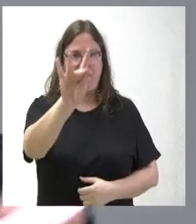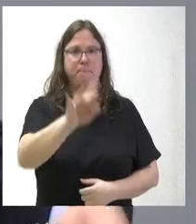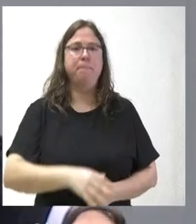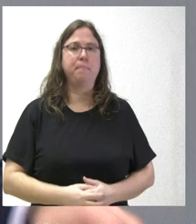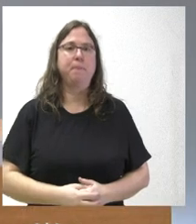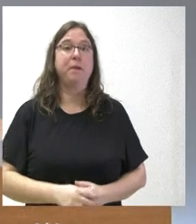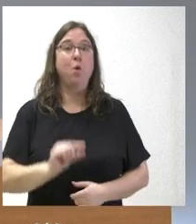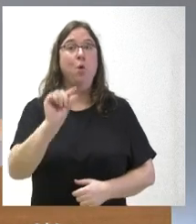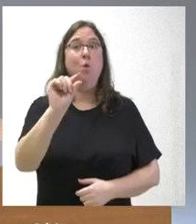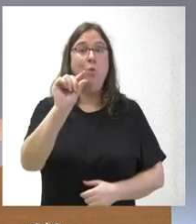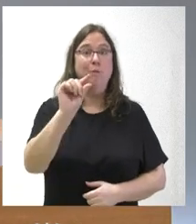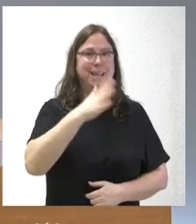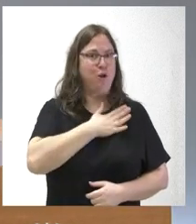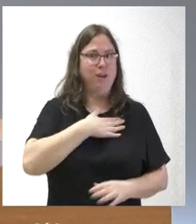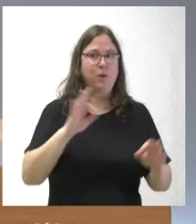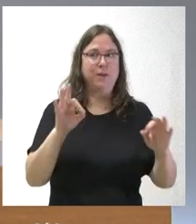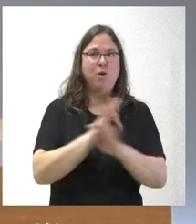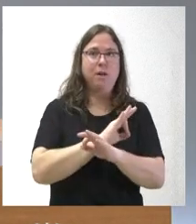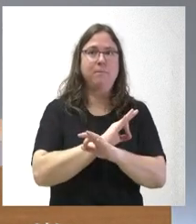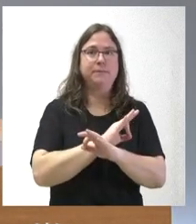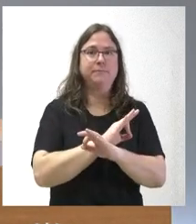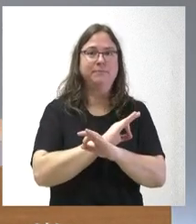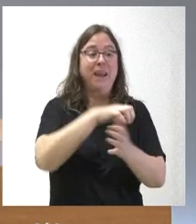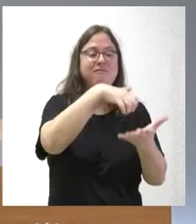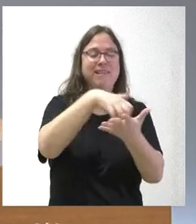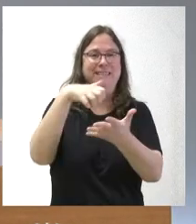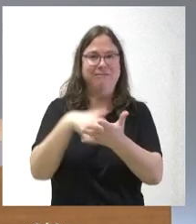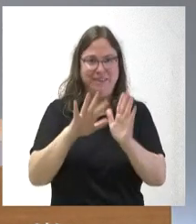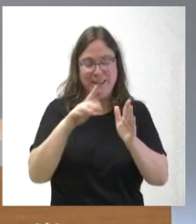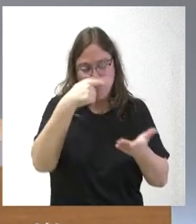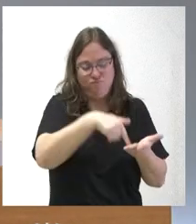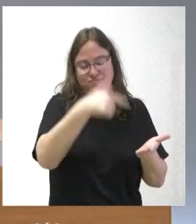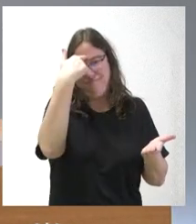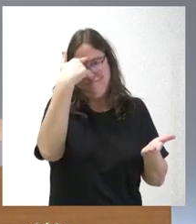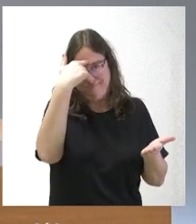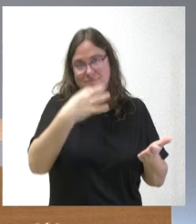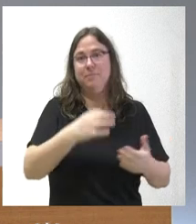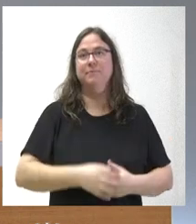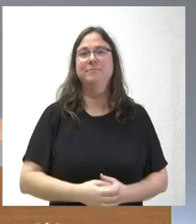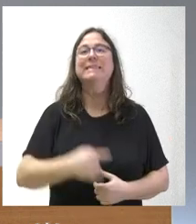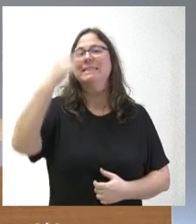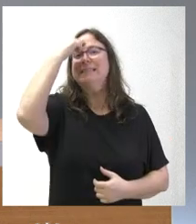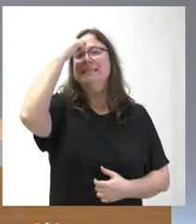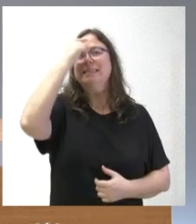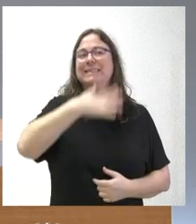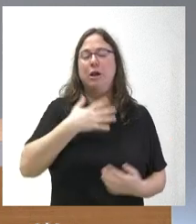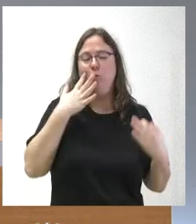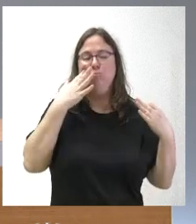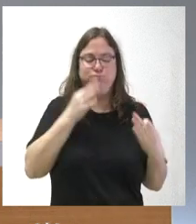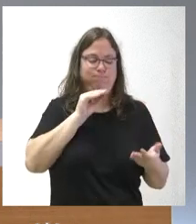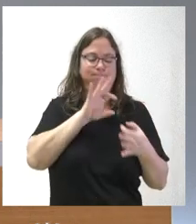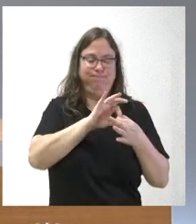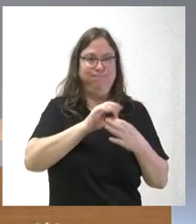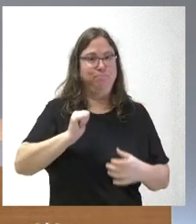Un momento, por no equivocarme de las fechas, que aunque las tengo en la cabeza, quisiera ser fiel